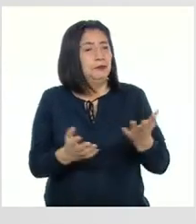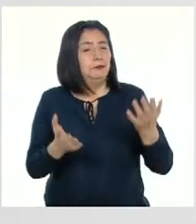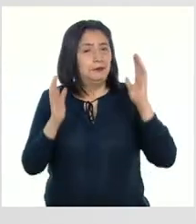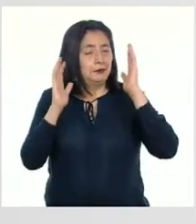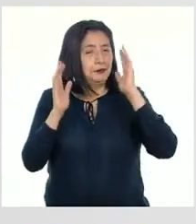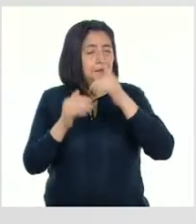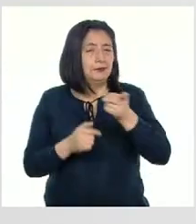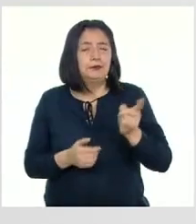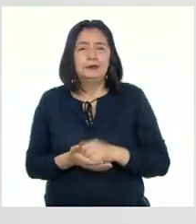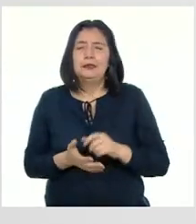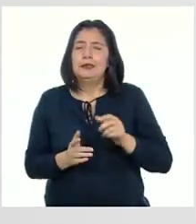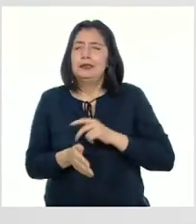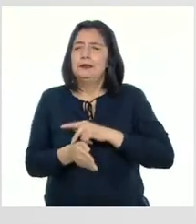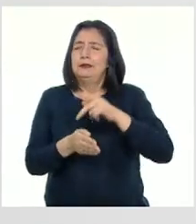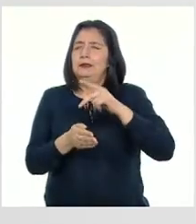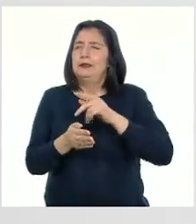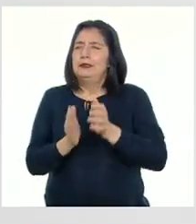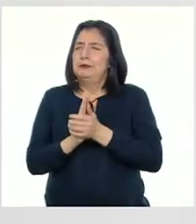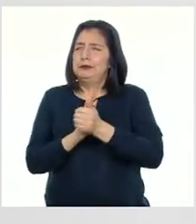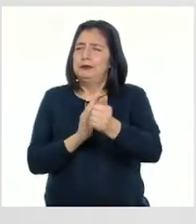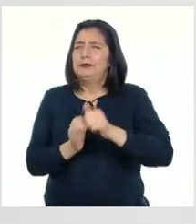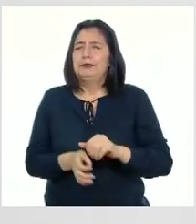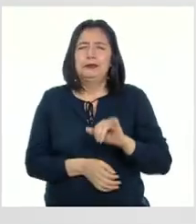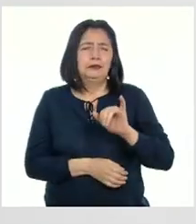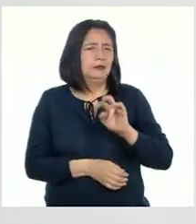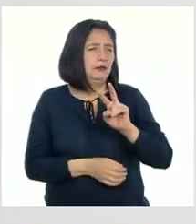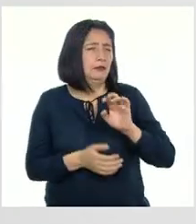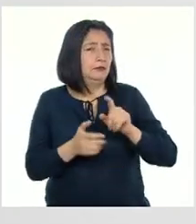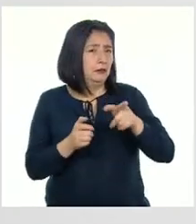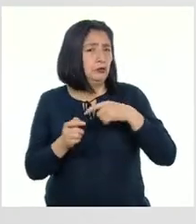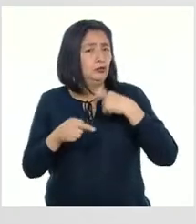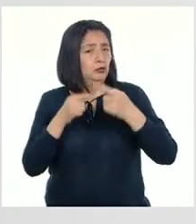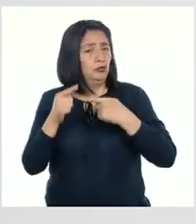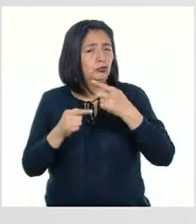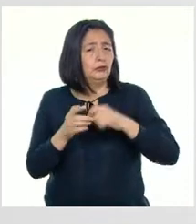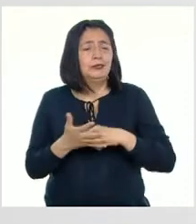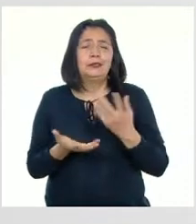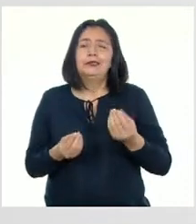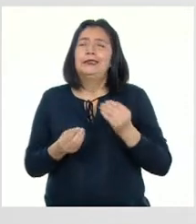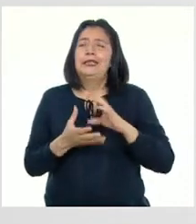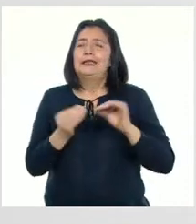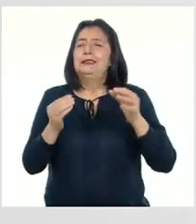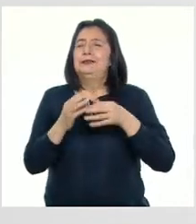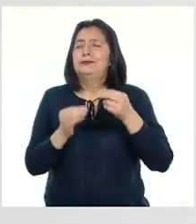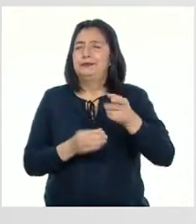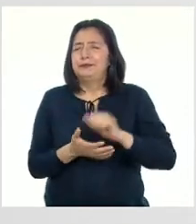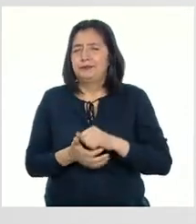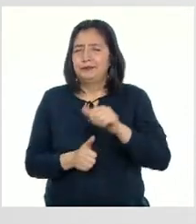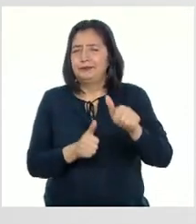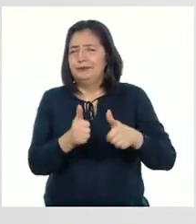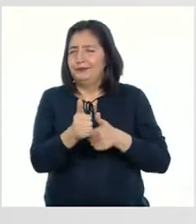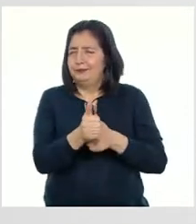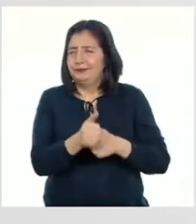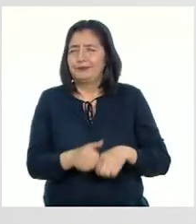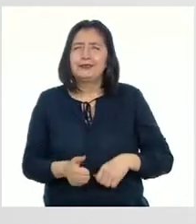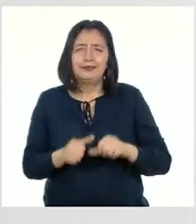escucharemos a la especialista Ivette Arias Quien nos contará un poco de la historia detrás del Señor de los Milagros